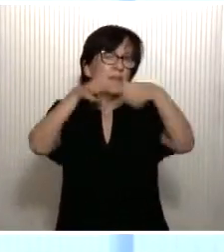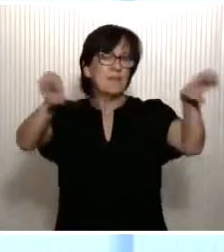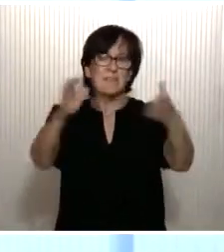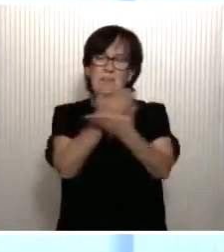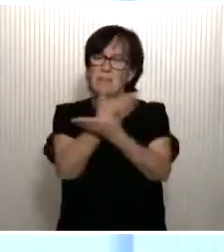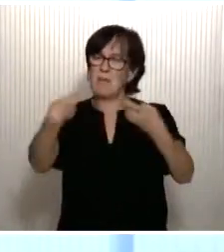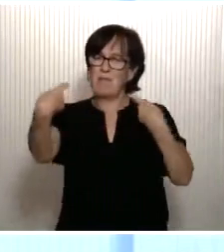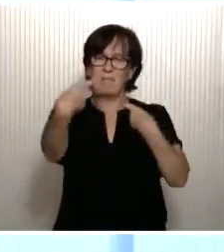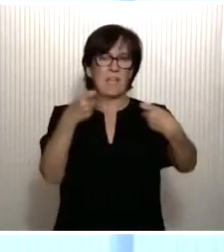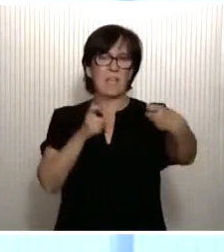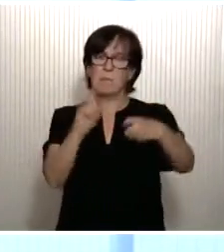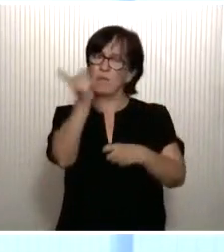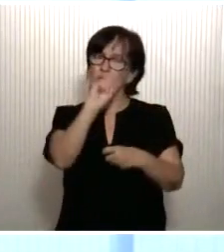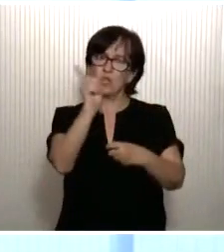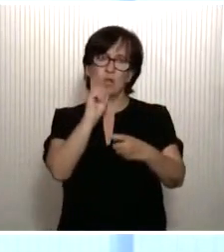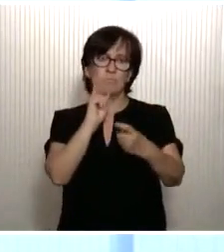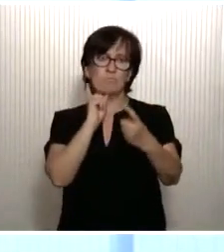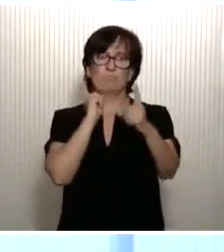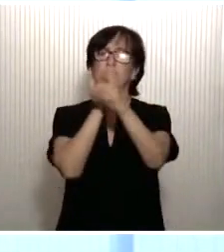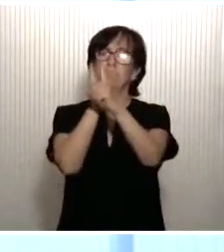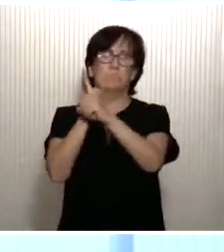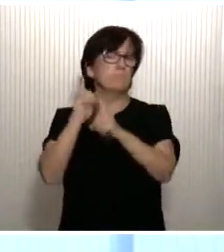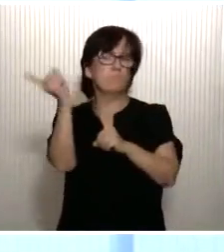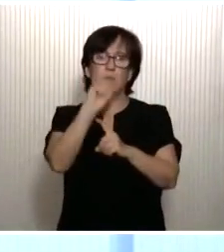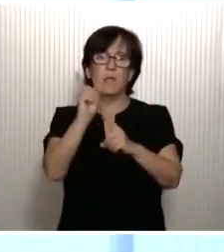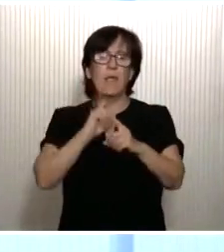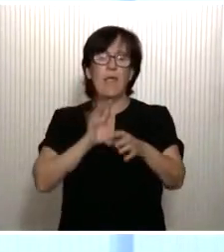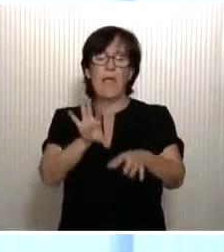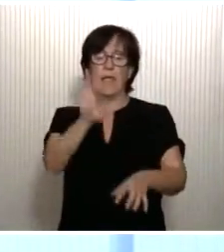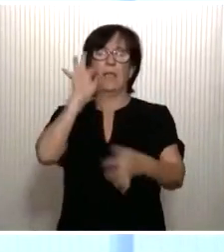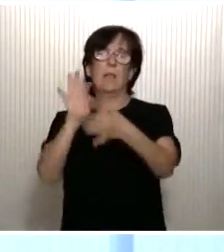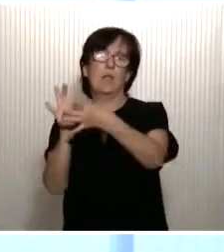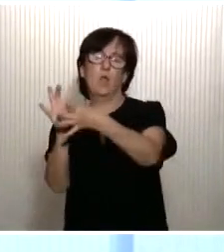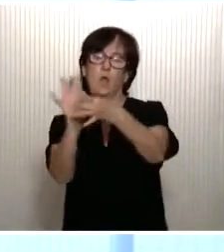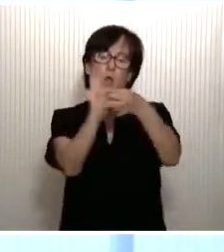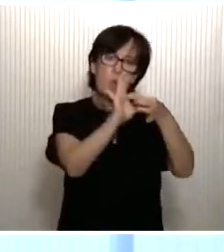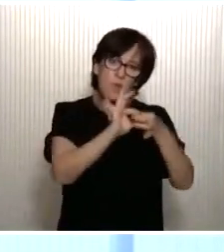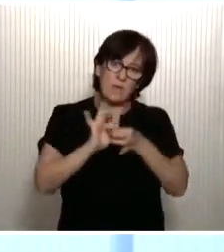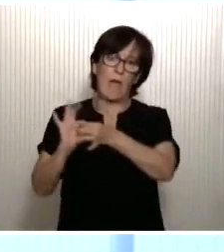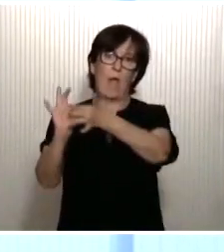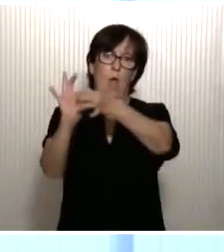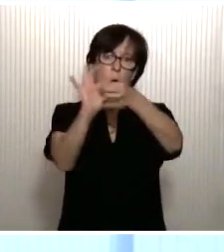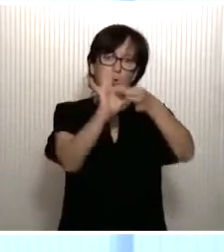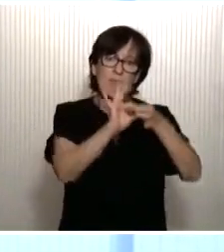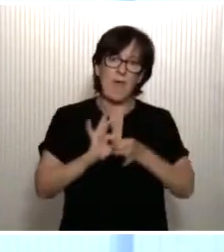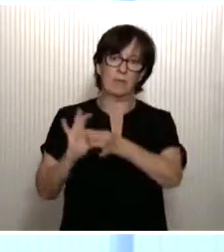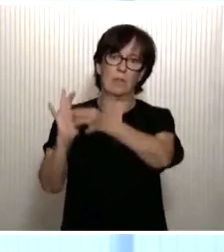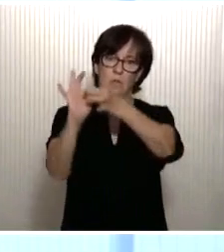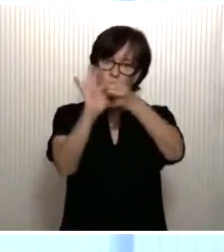enfrentamiento. No confrontación. Elegimos unidad, unidad y unidad.